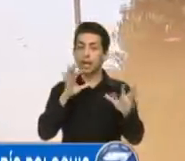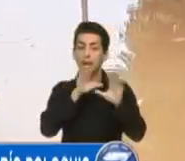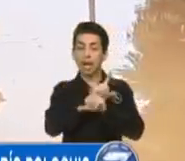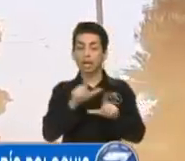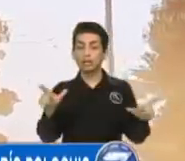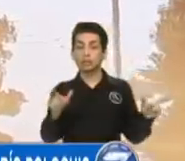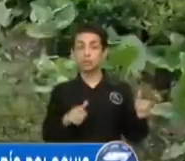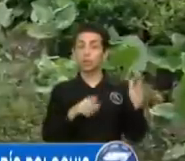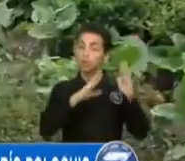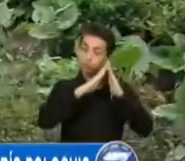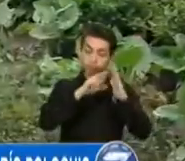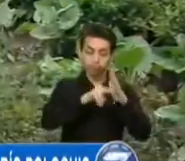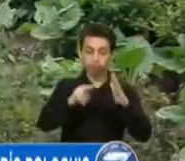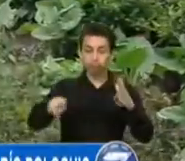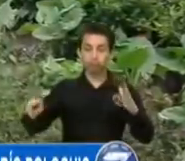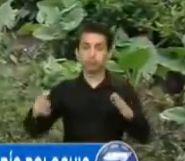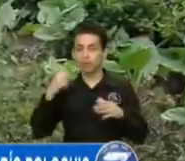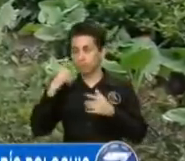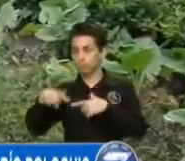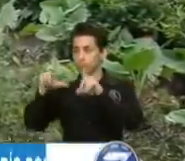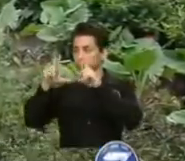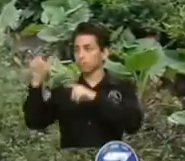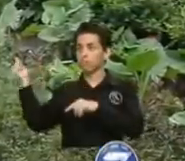Desde Alta Verapaz...